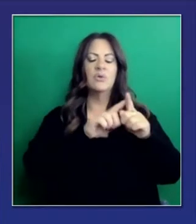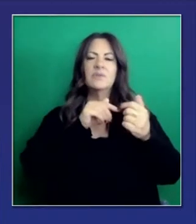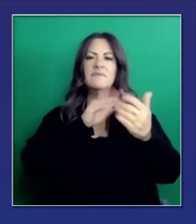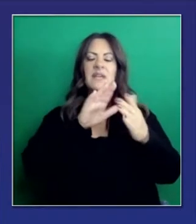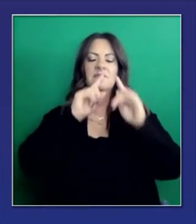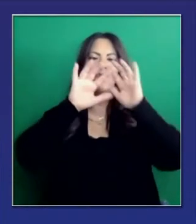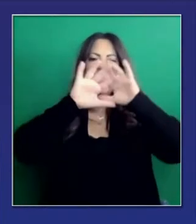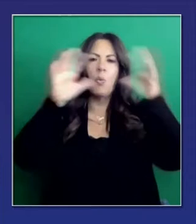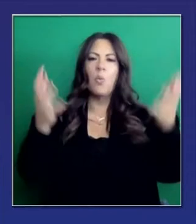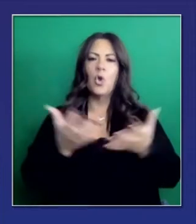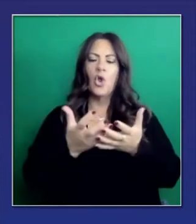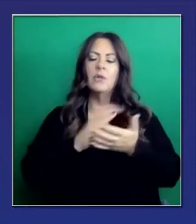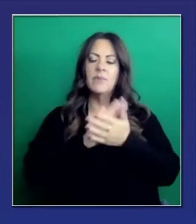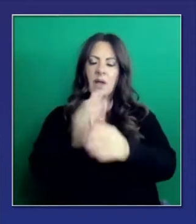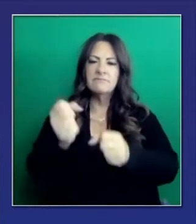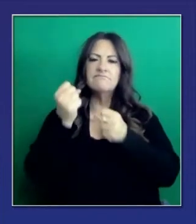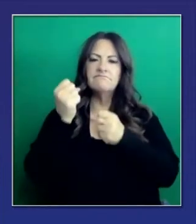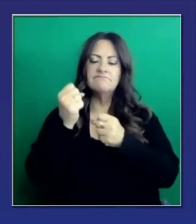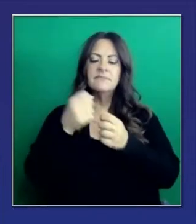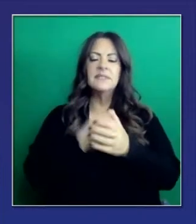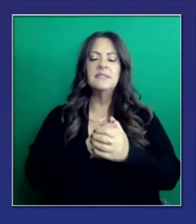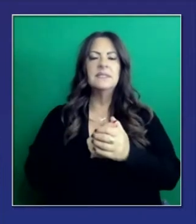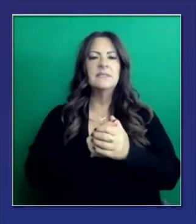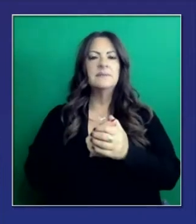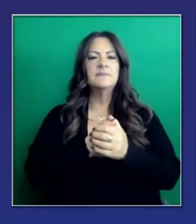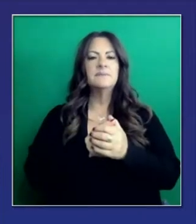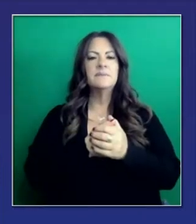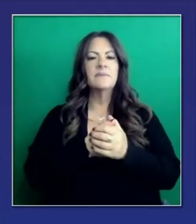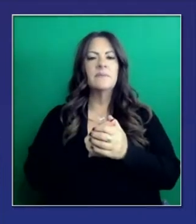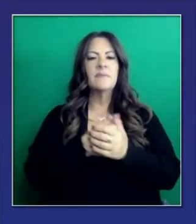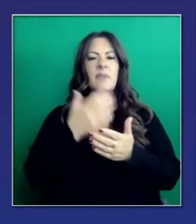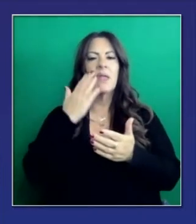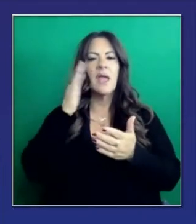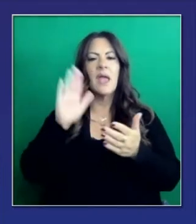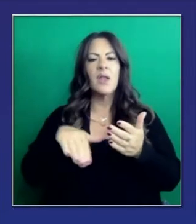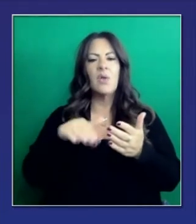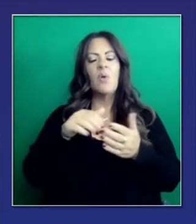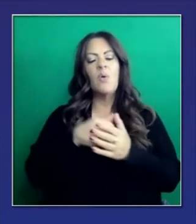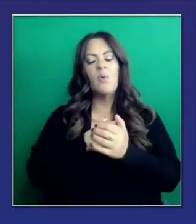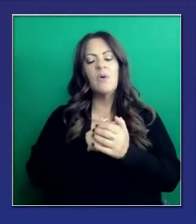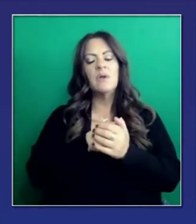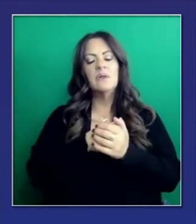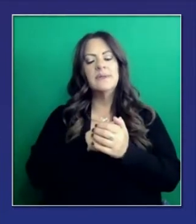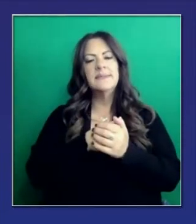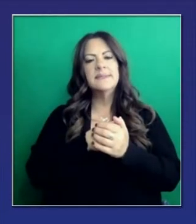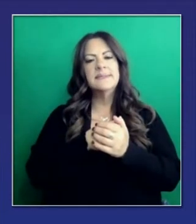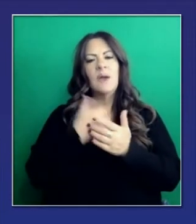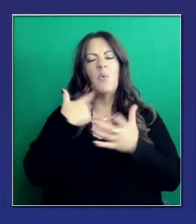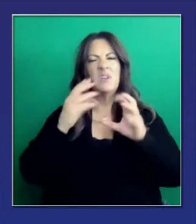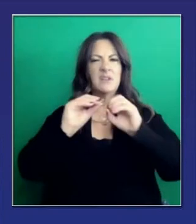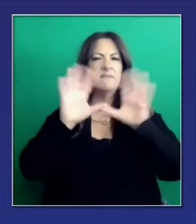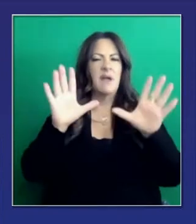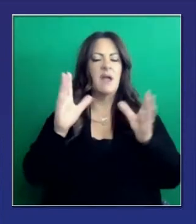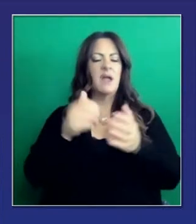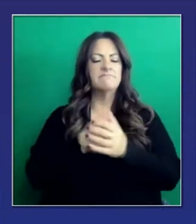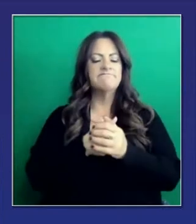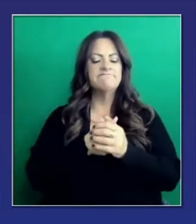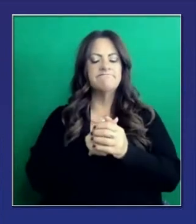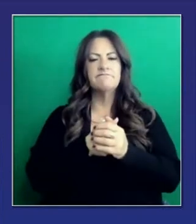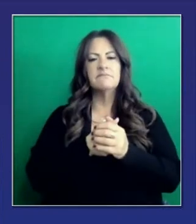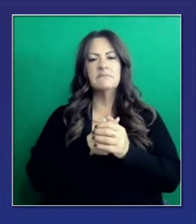específicamente. Hemos lidiado con problemas de cierto prejuicio sobre